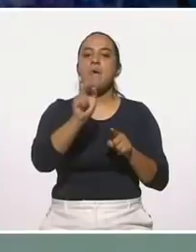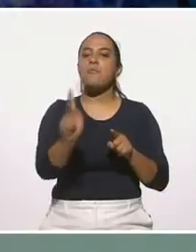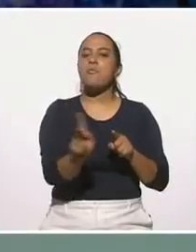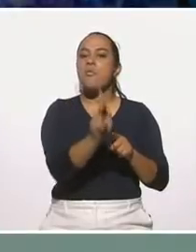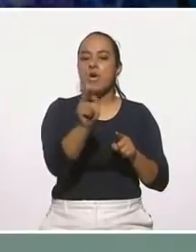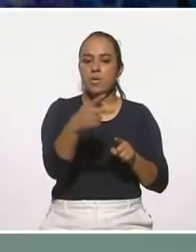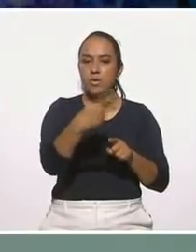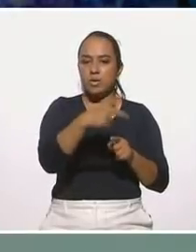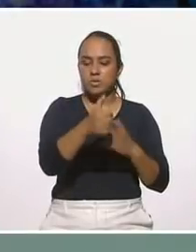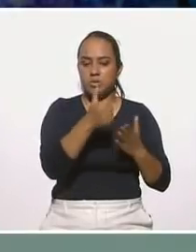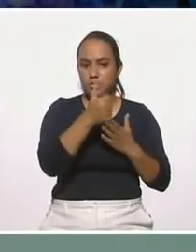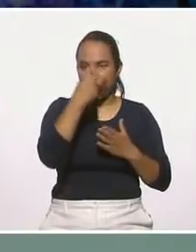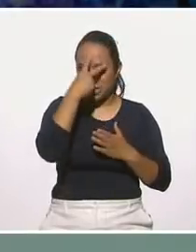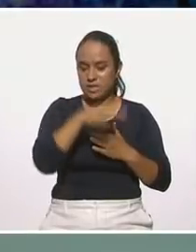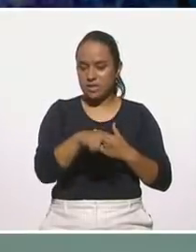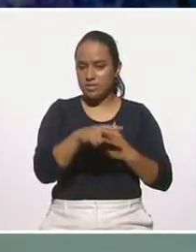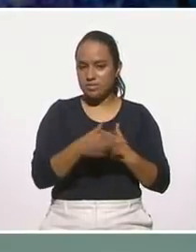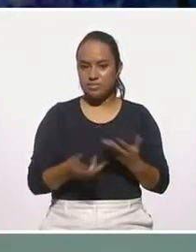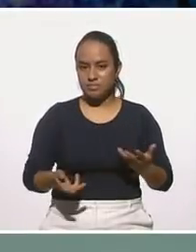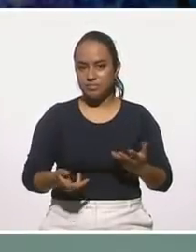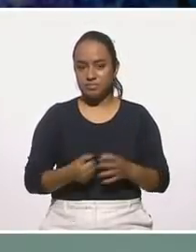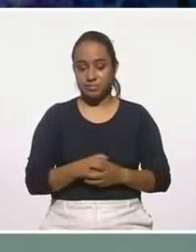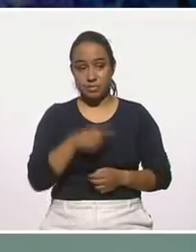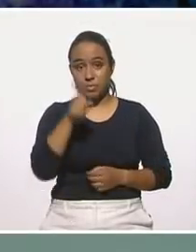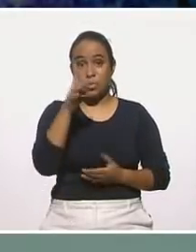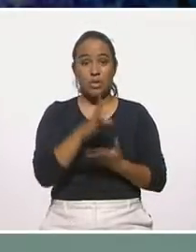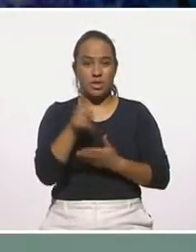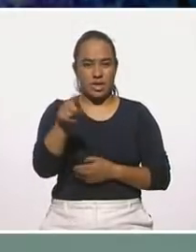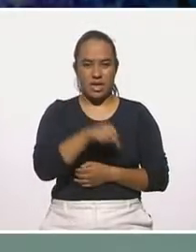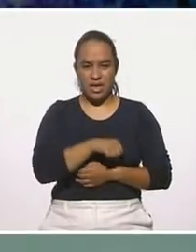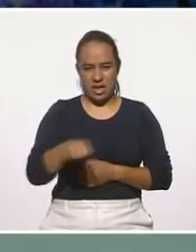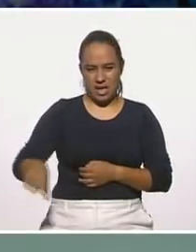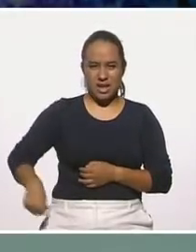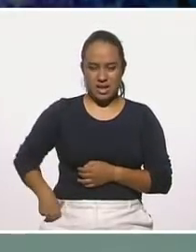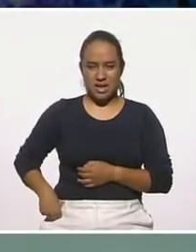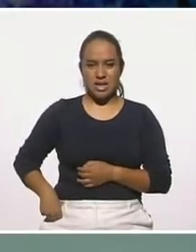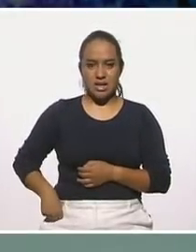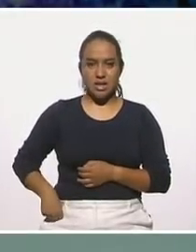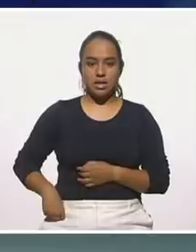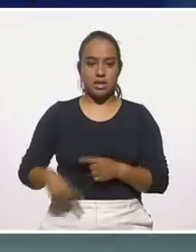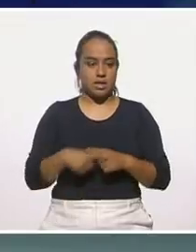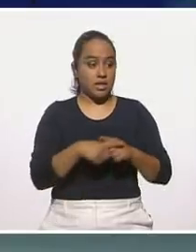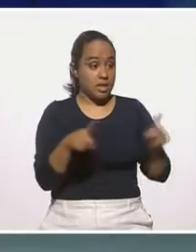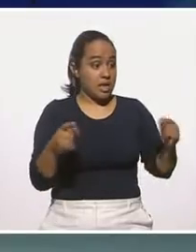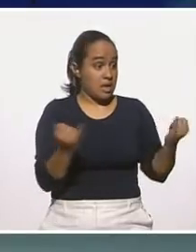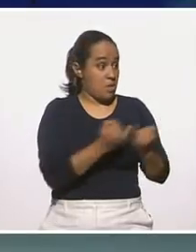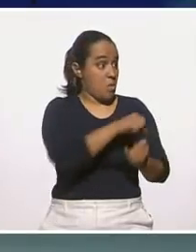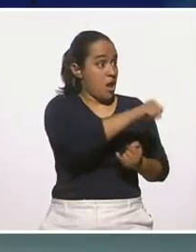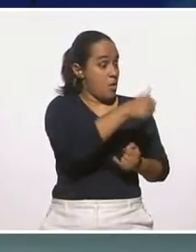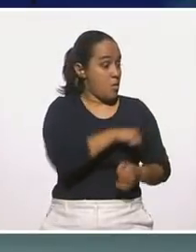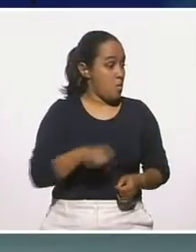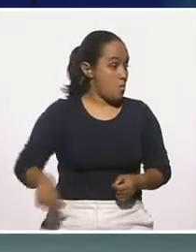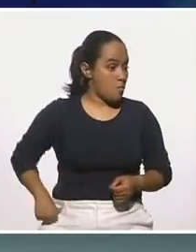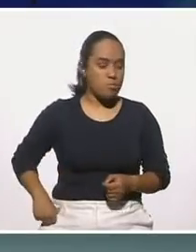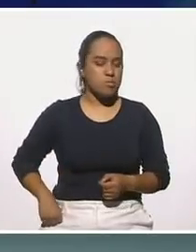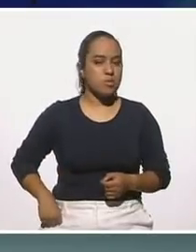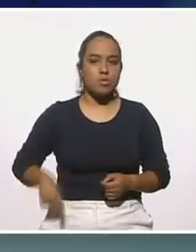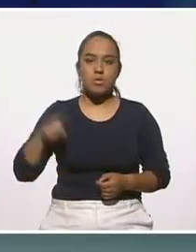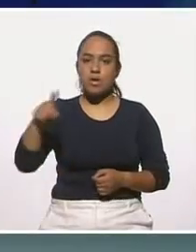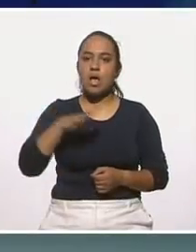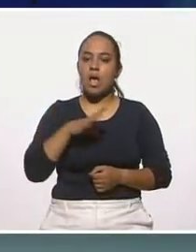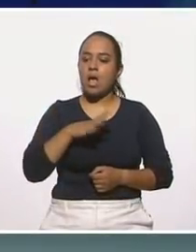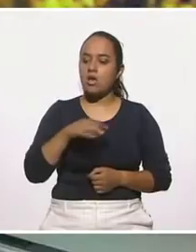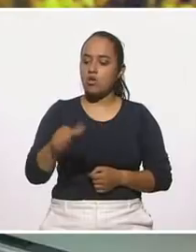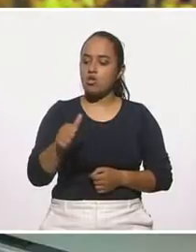delegación, ahora alcaldía, diferente a las demás. Formada por 11